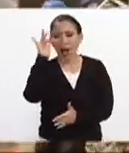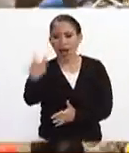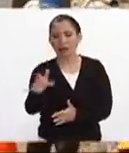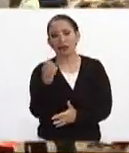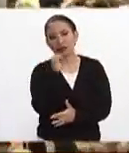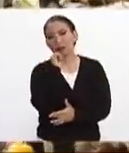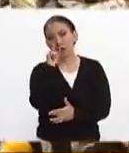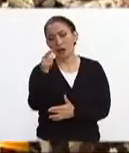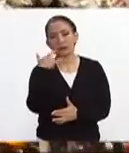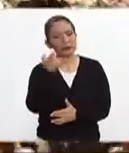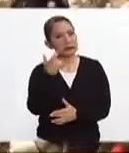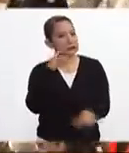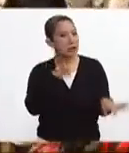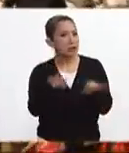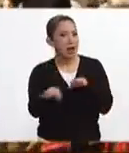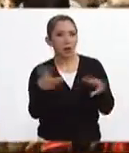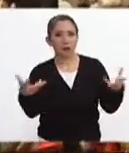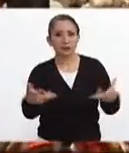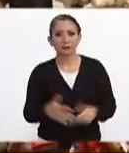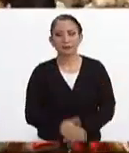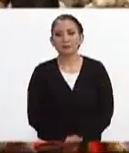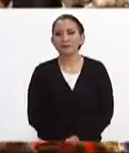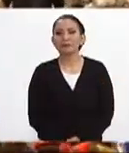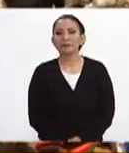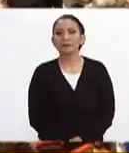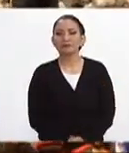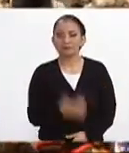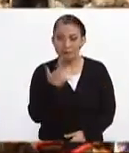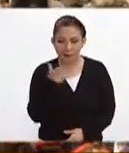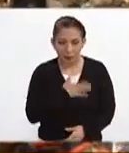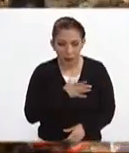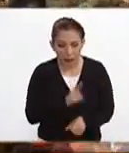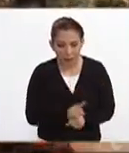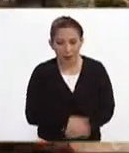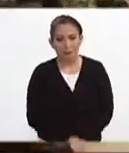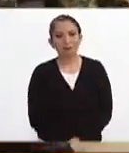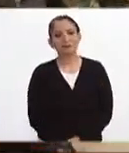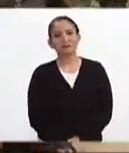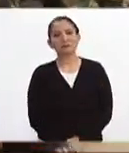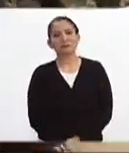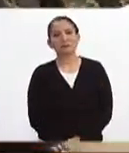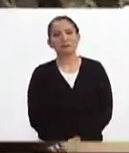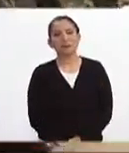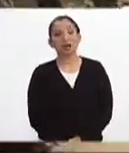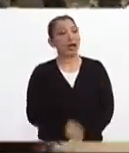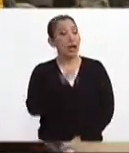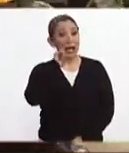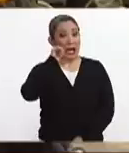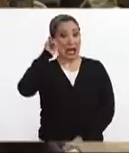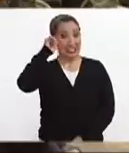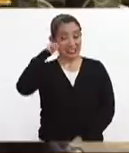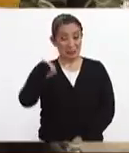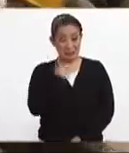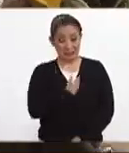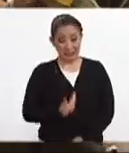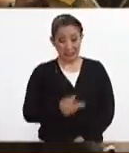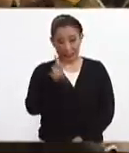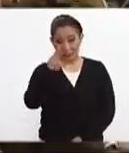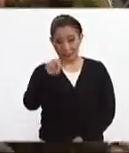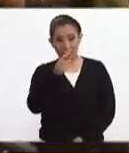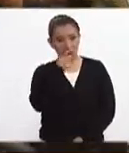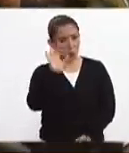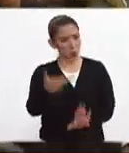todo también por el arduo trabajo que han estado realizando. Que tengan muy buen día. Por cierto, que ayer el presidente Enrique Peña Nieto también fue